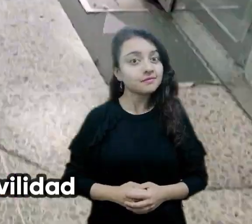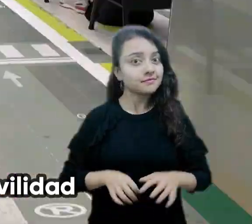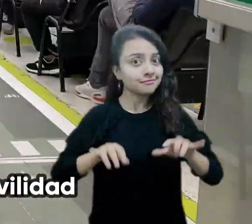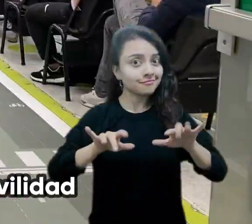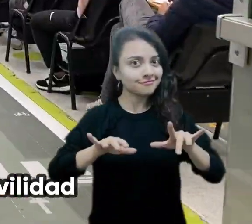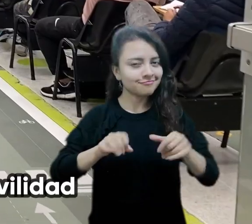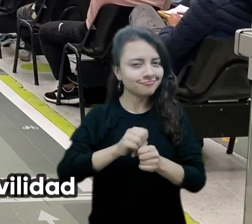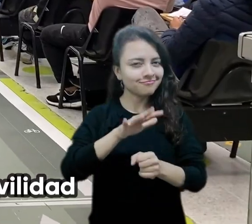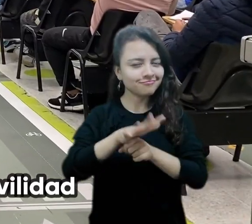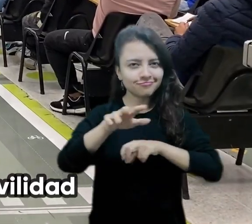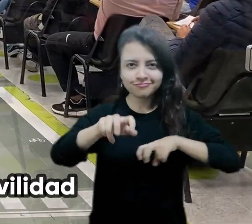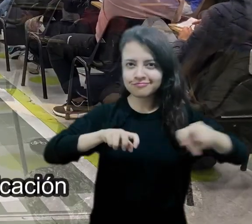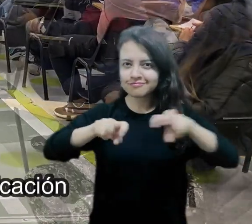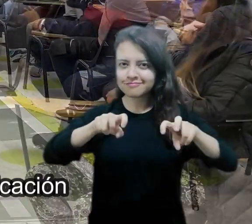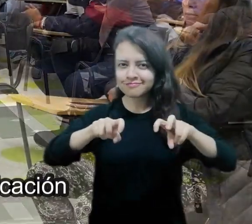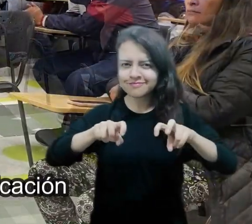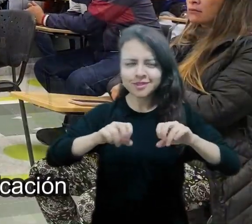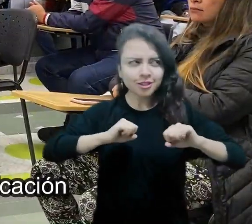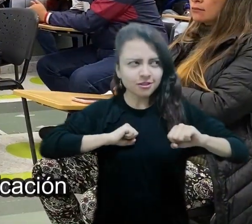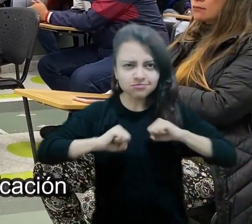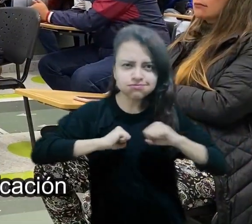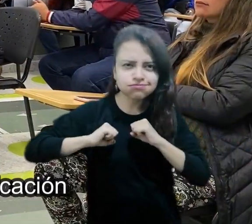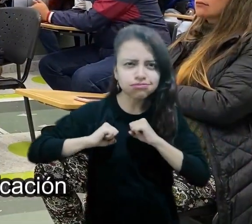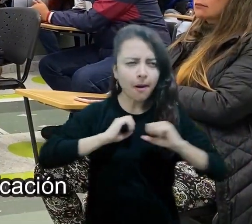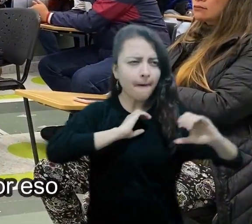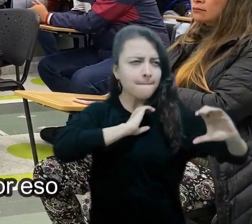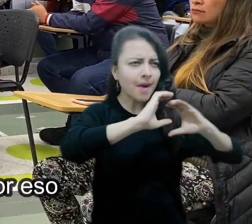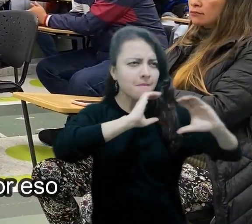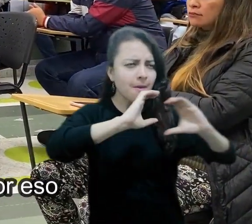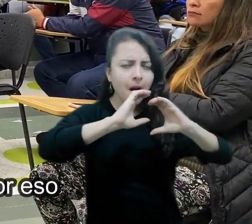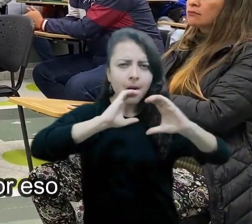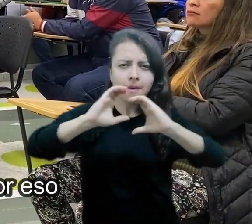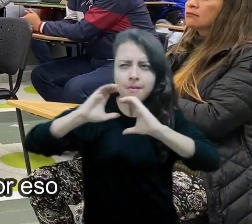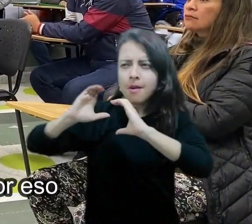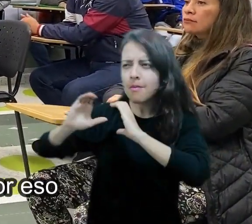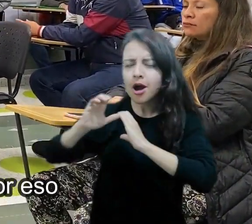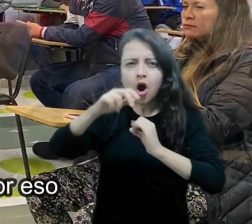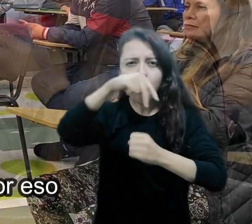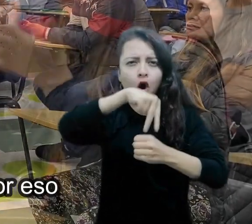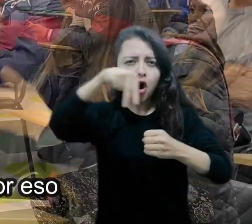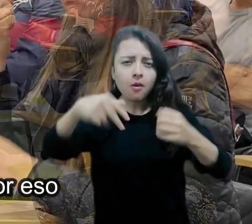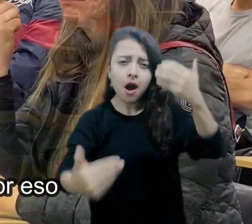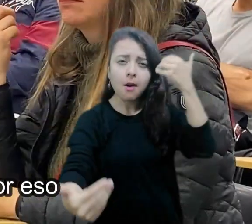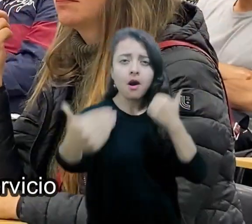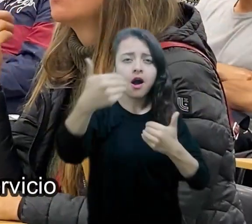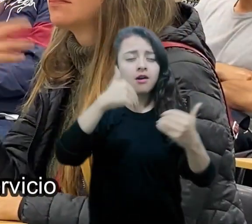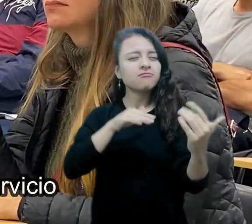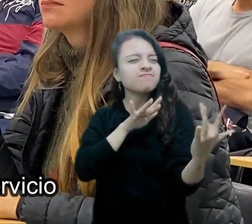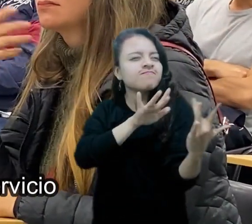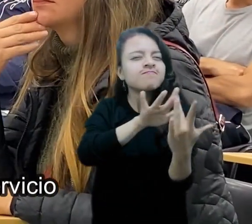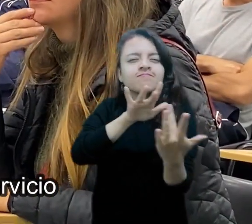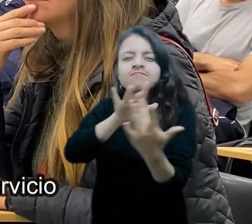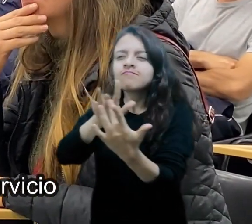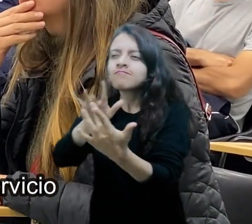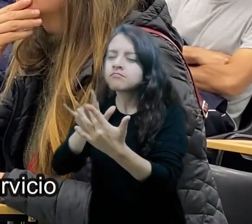En la Secretaría Distrital de Movilidad trabajamos para tener una comunicación permanente con la ciudadanía, por eso día